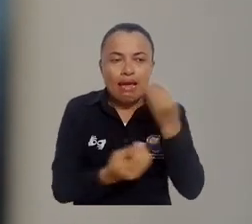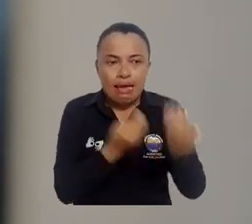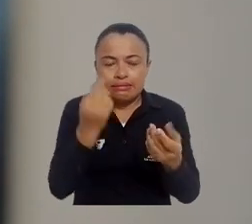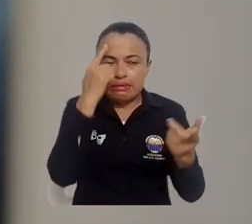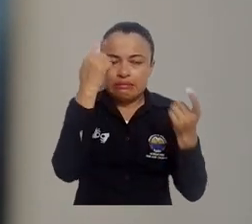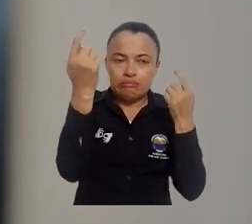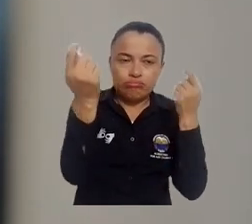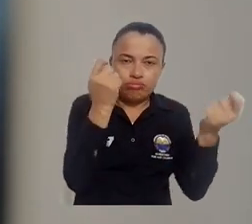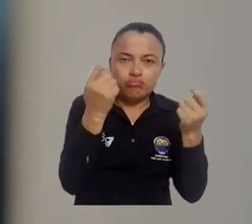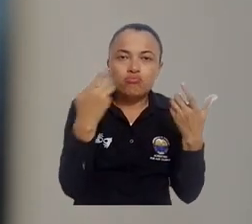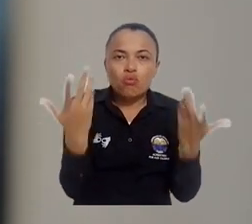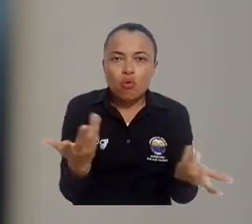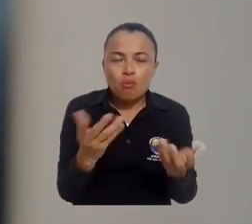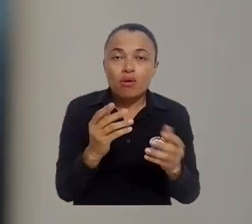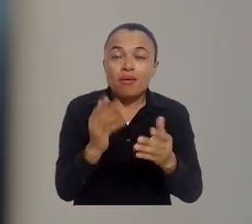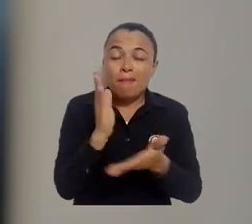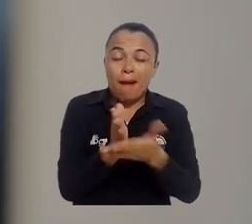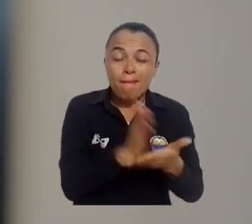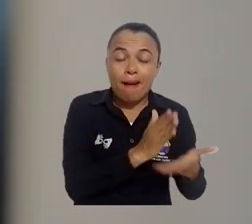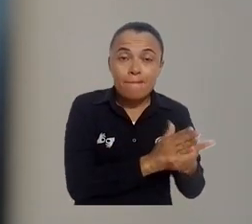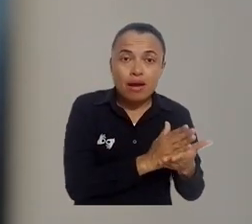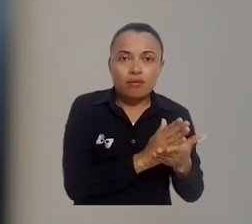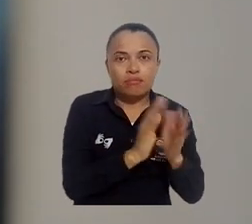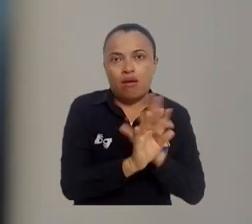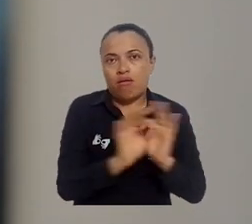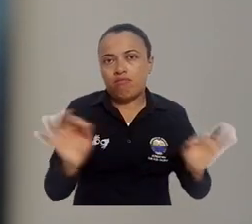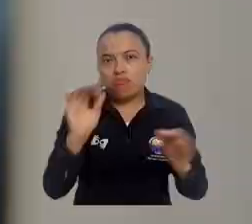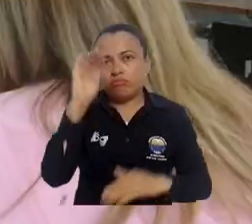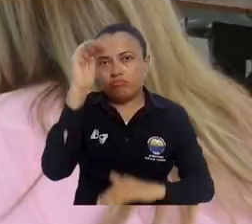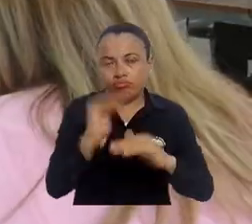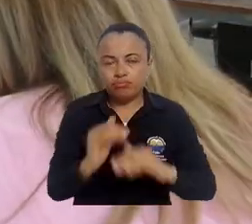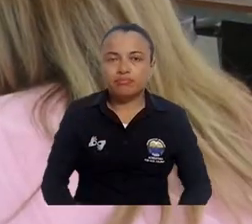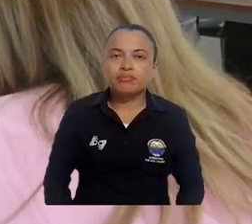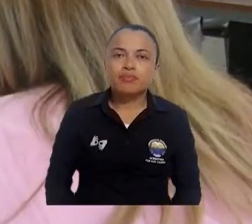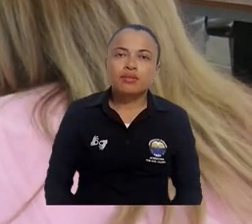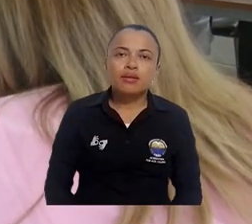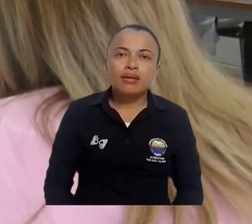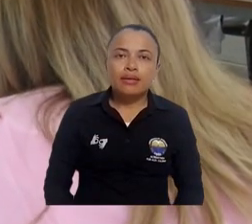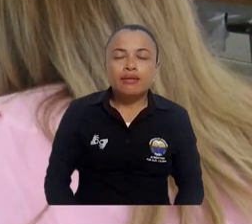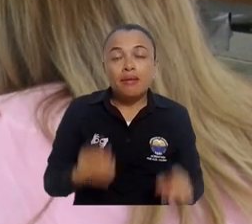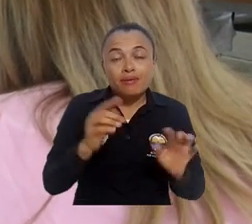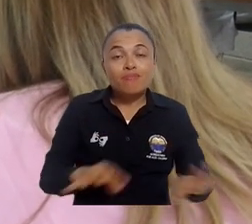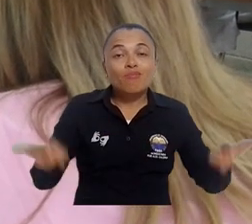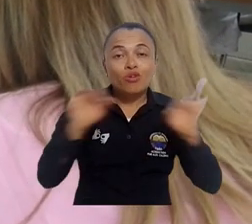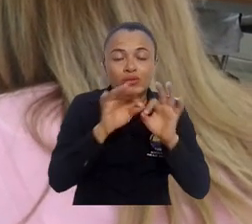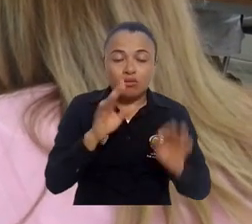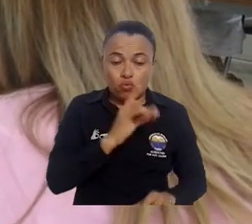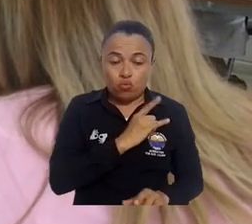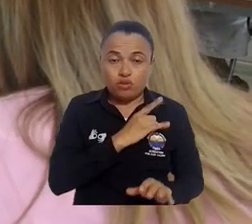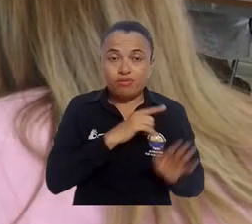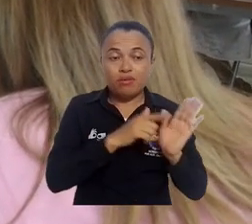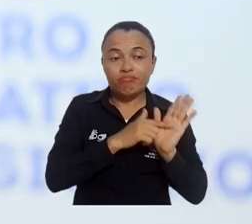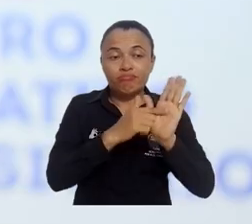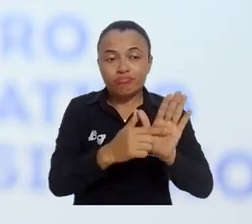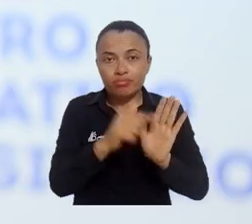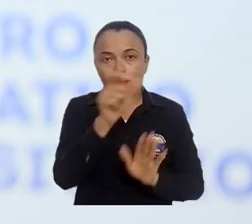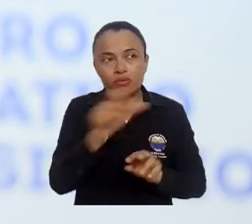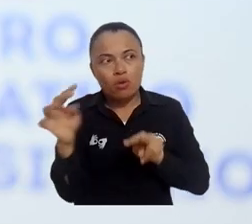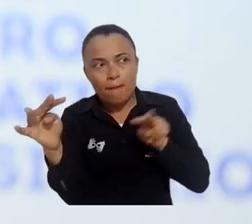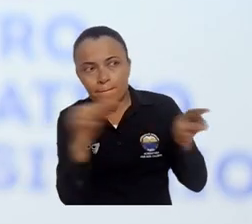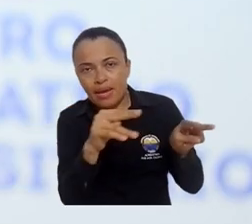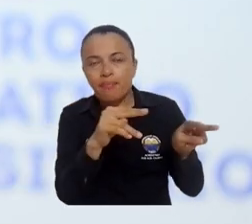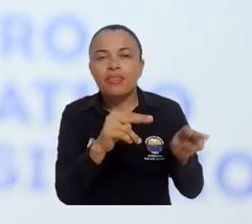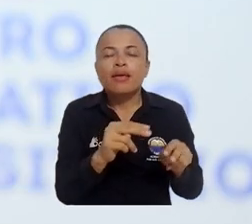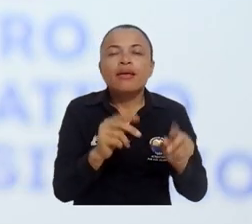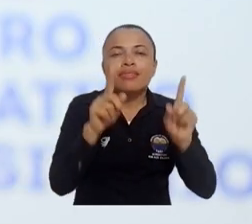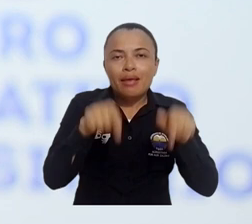contribuir a que cada vez sean menos los que ocurran. Tener que reconocer que como universidad somos referentes para otros y